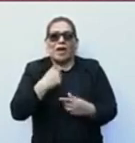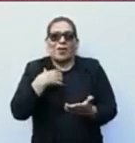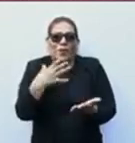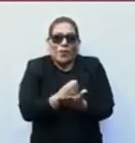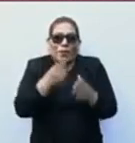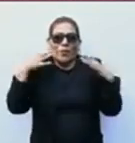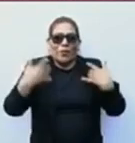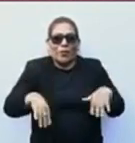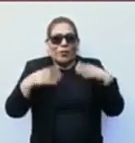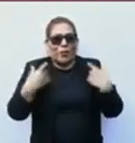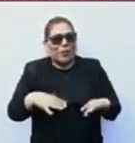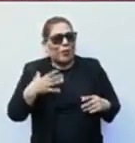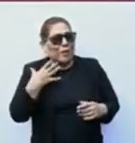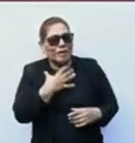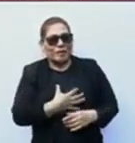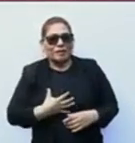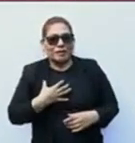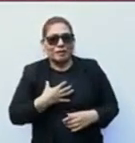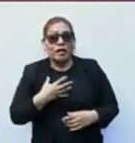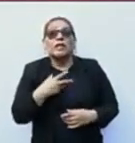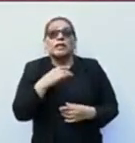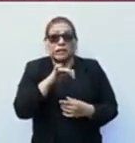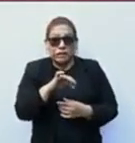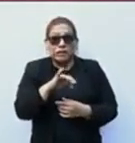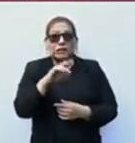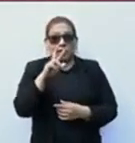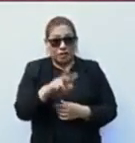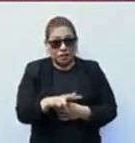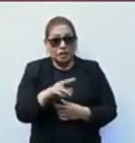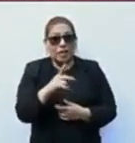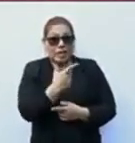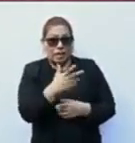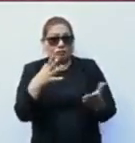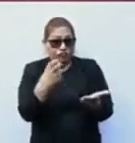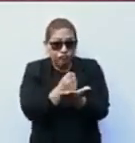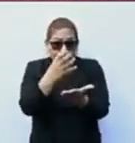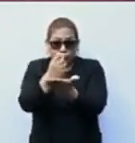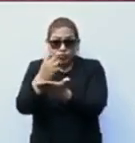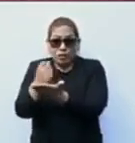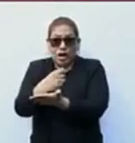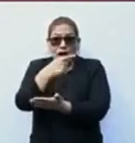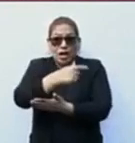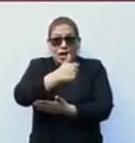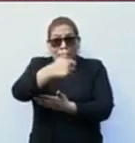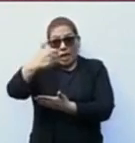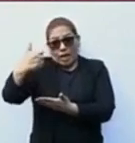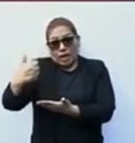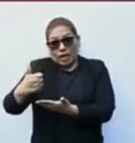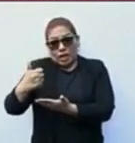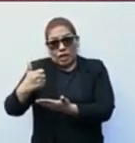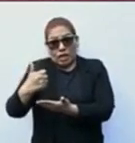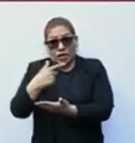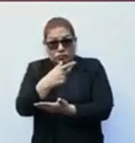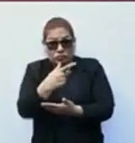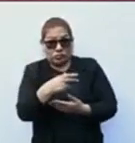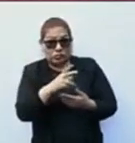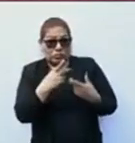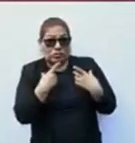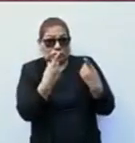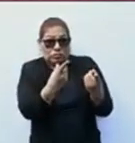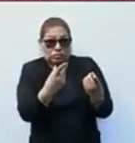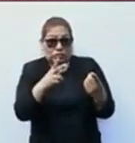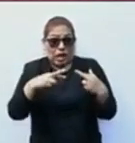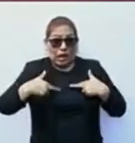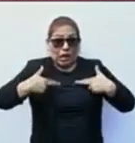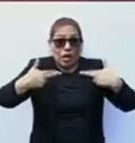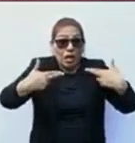exactamente, ustedes se lo ganaron. Esta no es una dádiva, esto no es un regalo del gobierno,